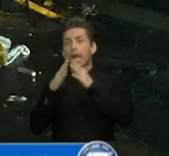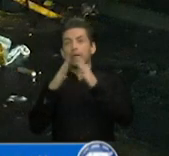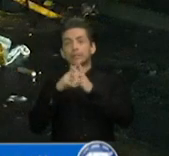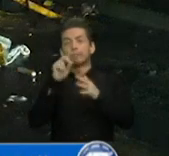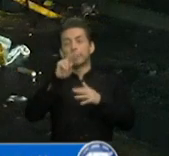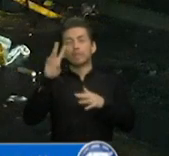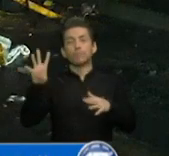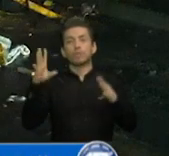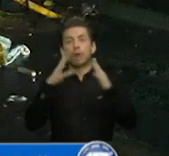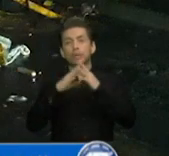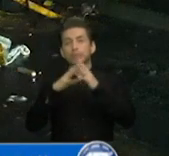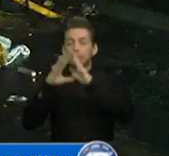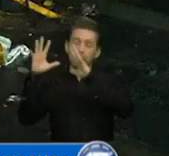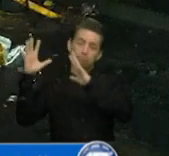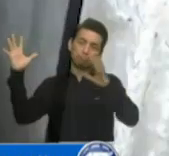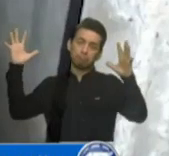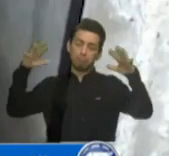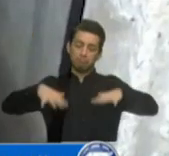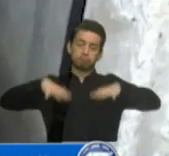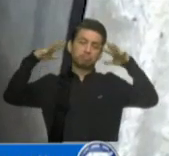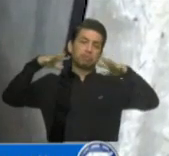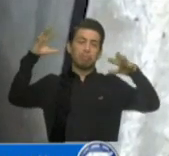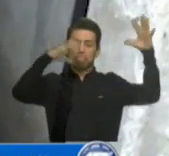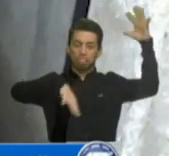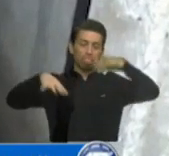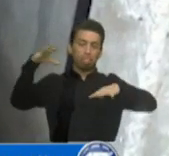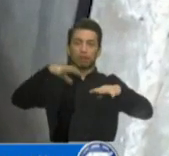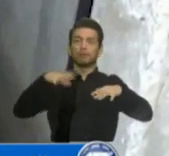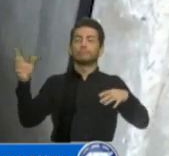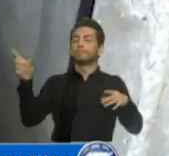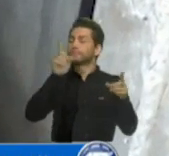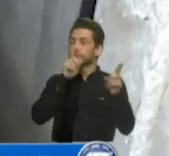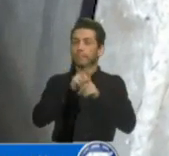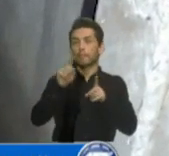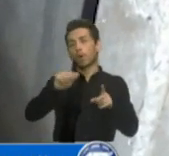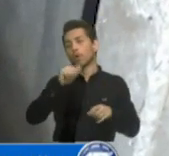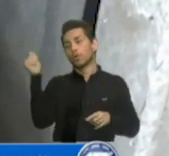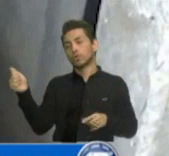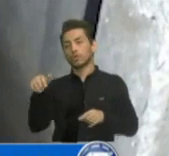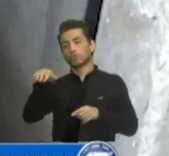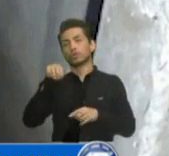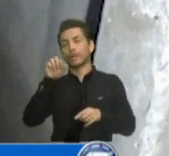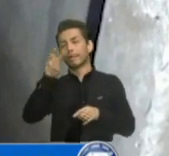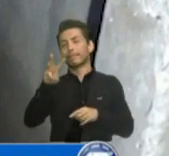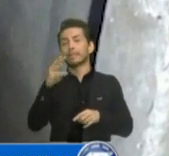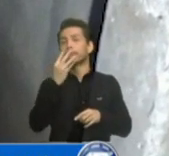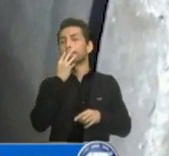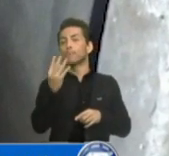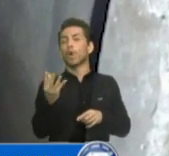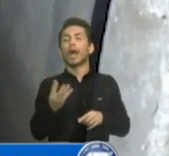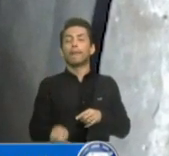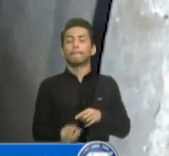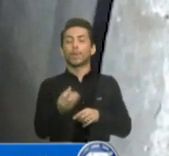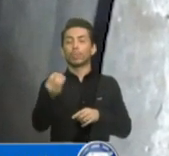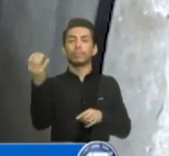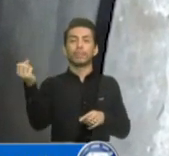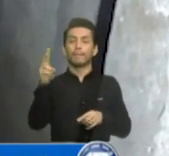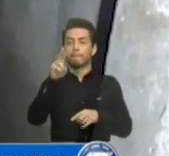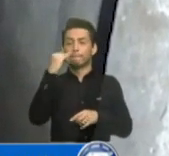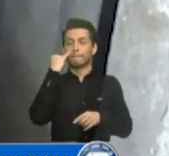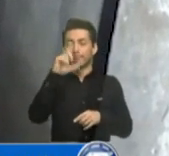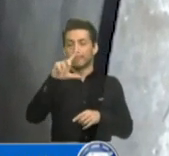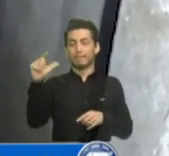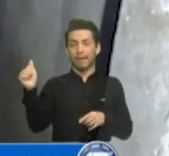reporte de una inundación en la colonia Montemoria de la zona 13 de Boca del Monte, en Villacanales, acá en el